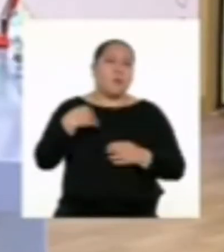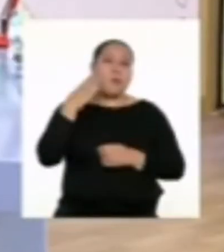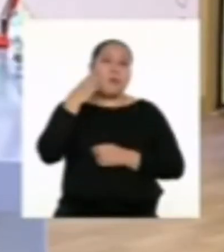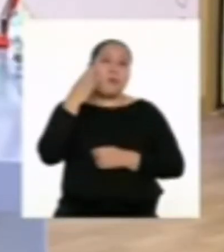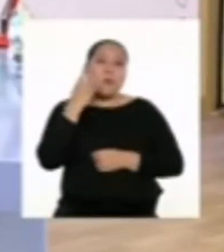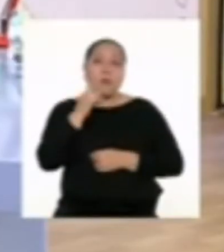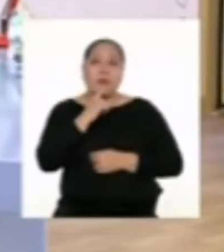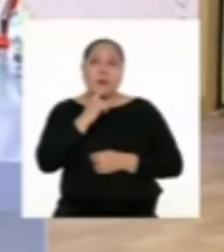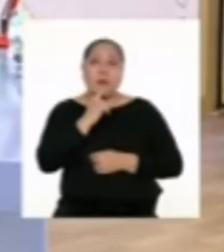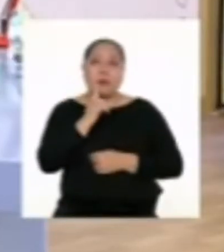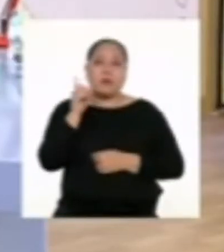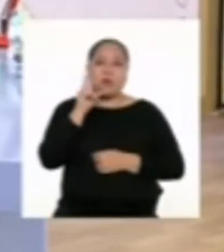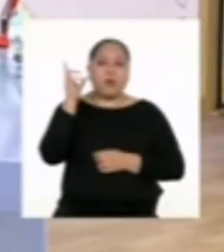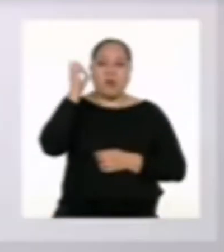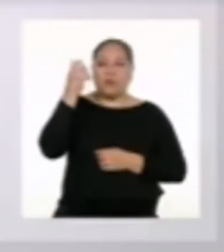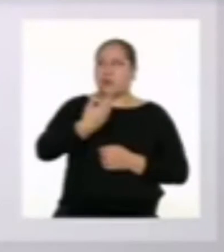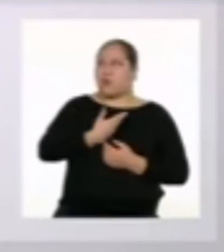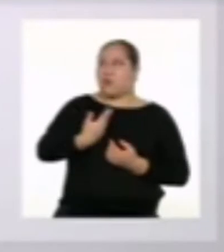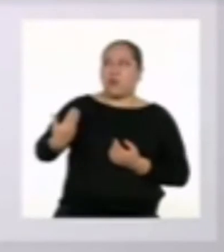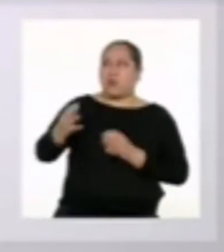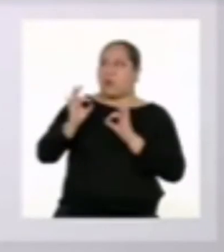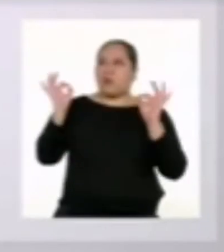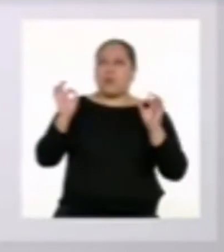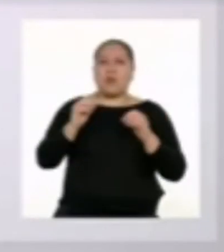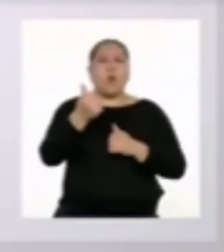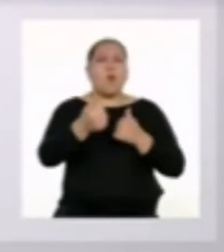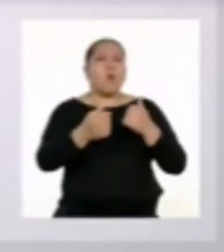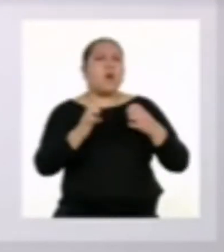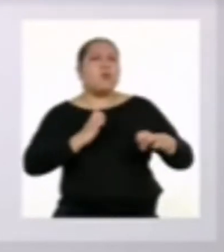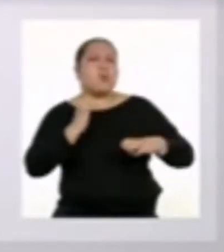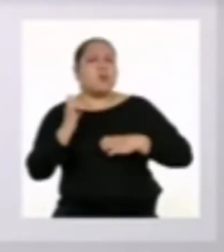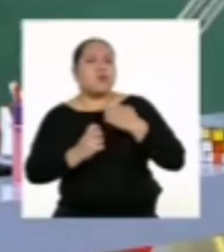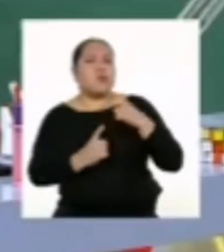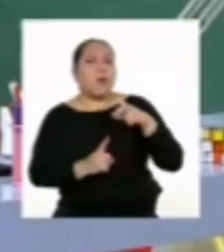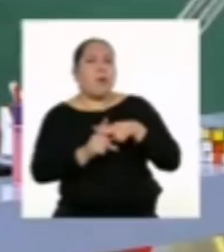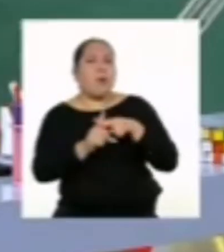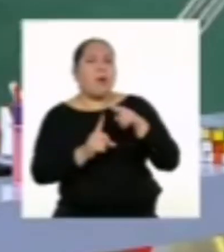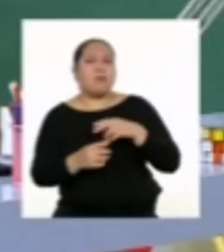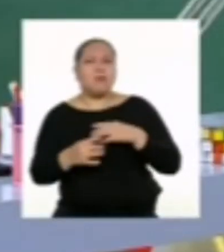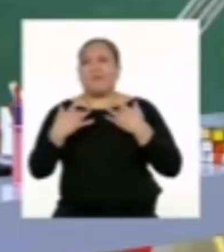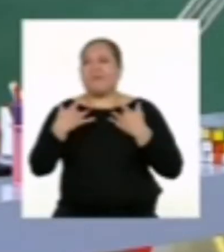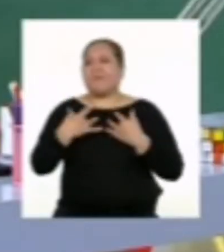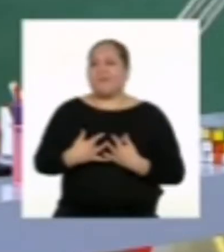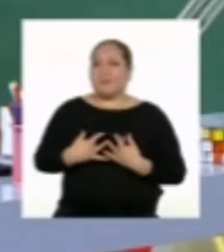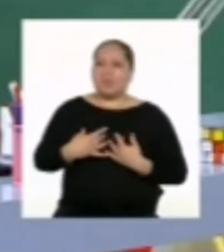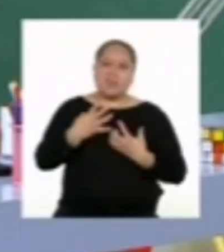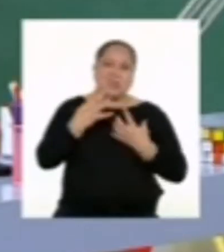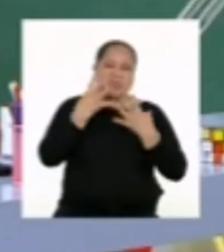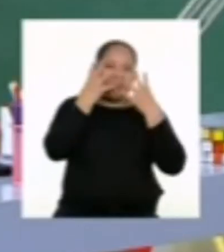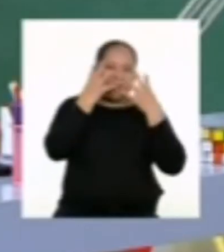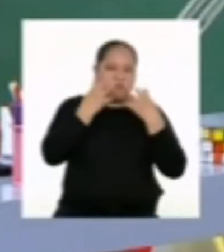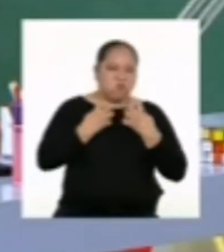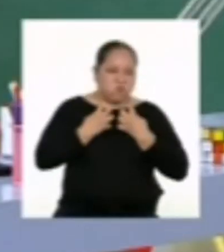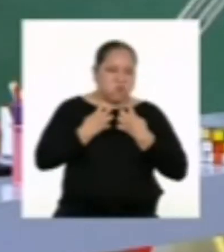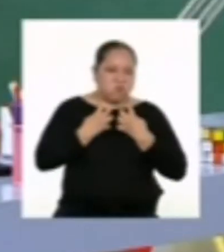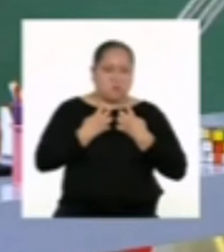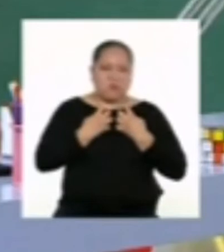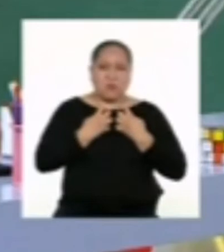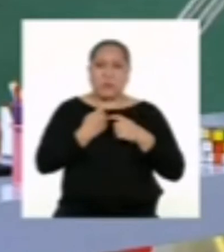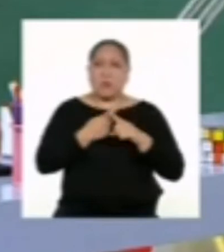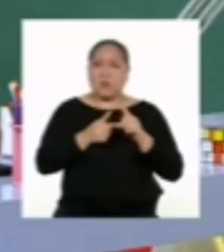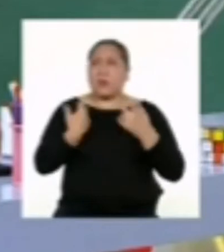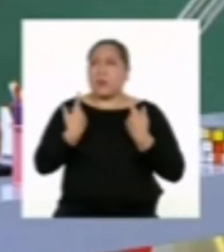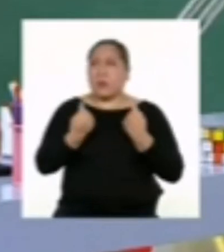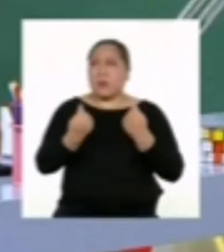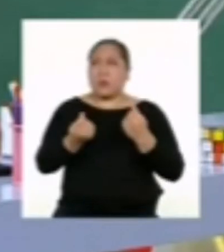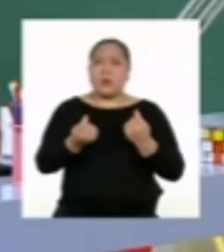que mi mamá y mi papá ya no nos escuchan. ¿Cuáles son tus emociones más recurrentes? Tristeza y enojo. Pero siempre trato de